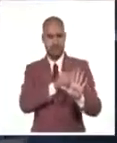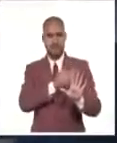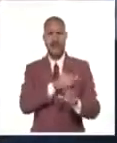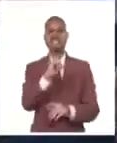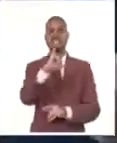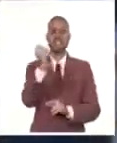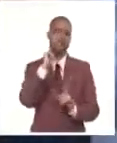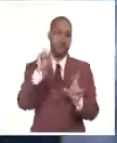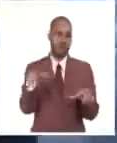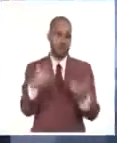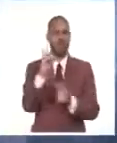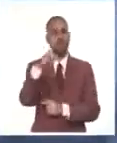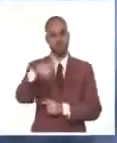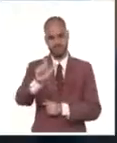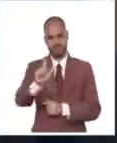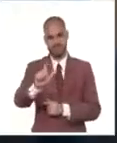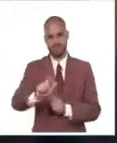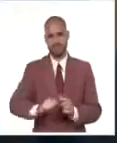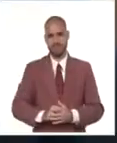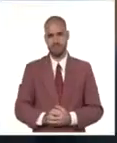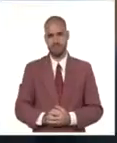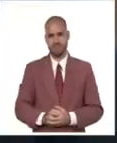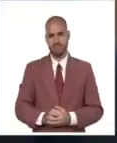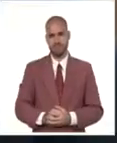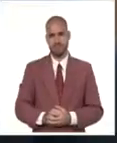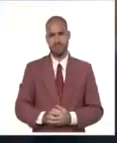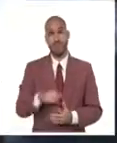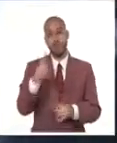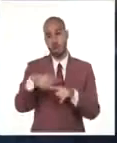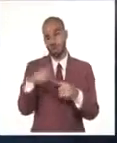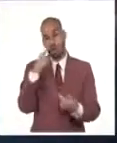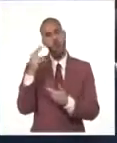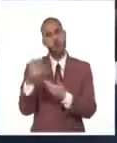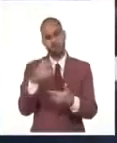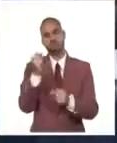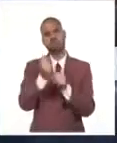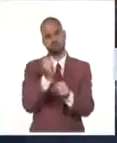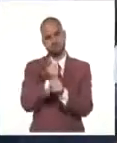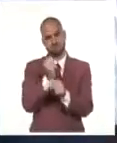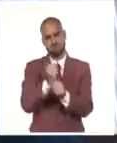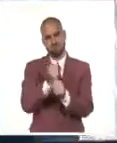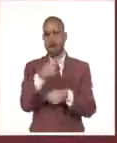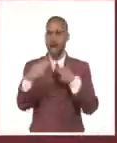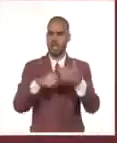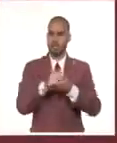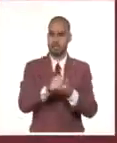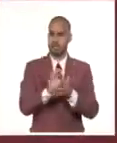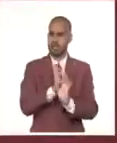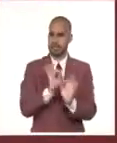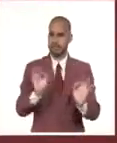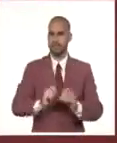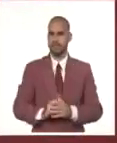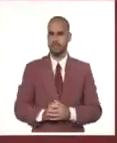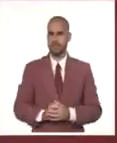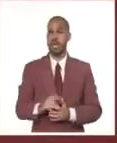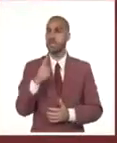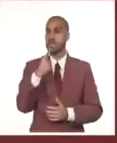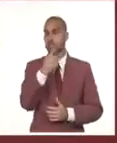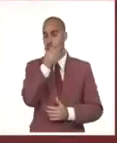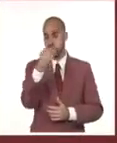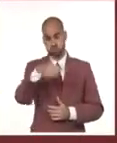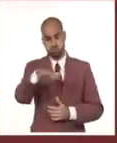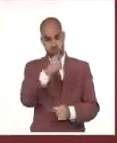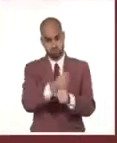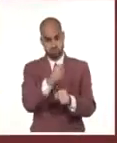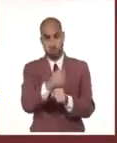aniversario de la UJC, otro reconocimiento al servicio público judicial que aquí se presta. Por el papel que han jugado los jóvenes del tribunal,